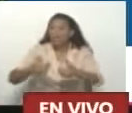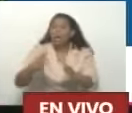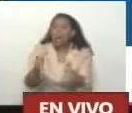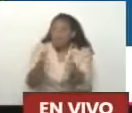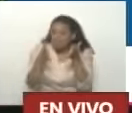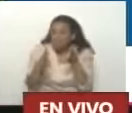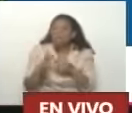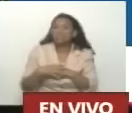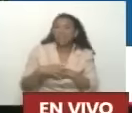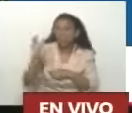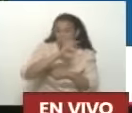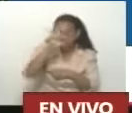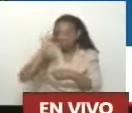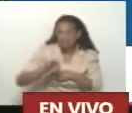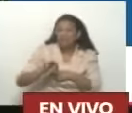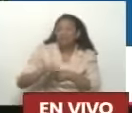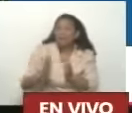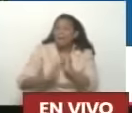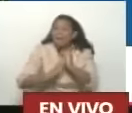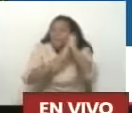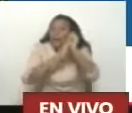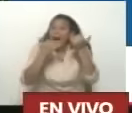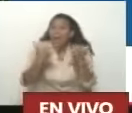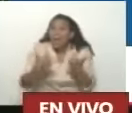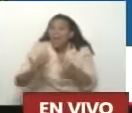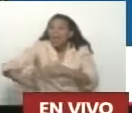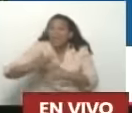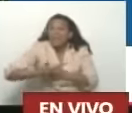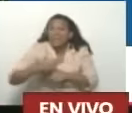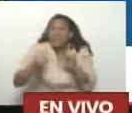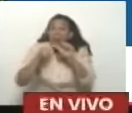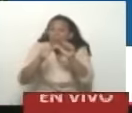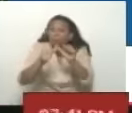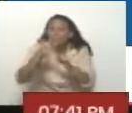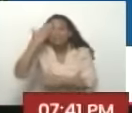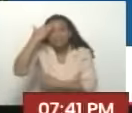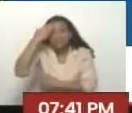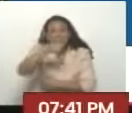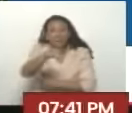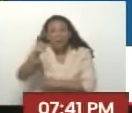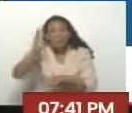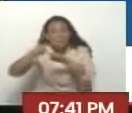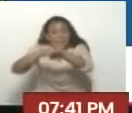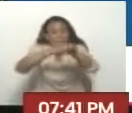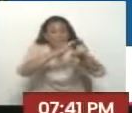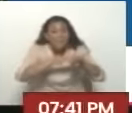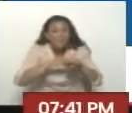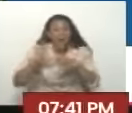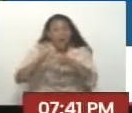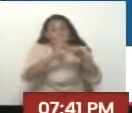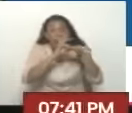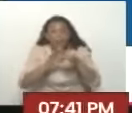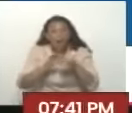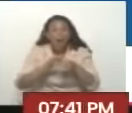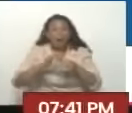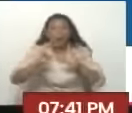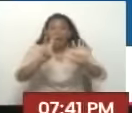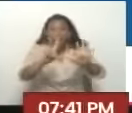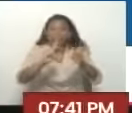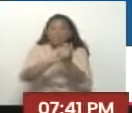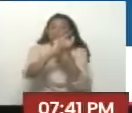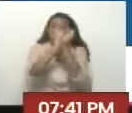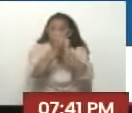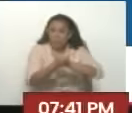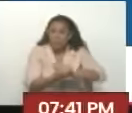Clave es Mantener la ventaja Al pueblo Consciente Al pueblo Movilizado Con la 7T Nuestro